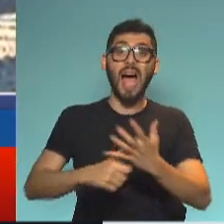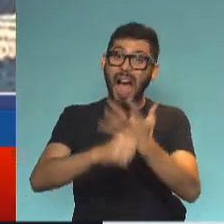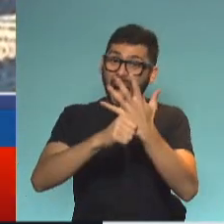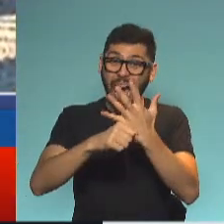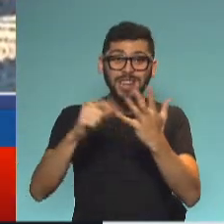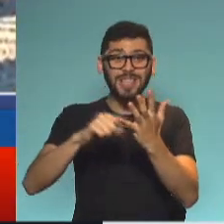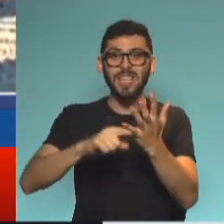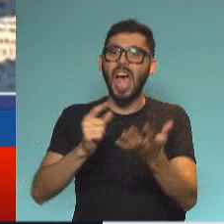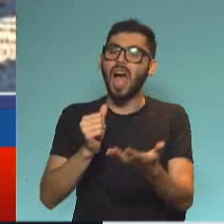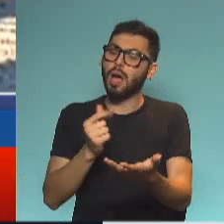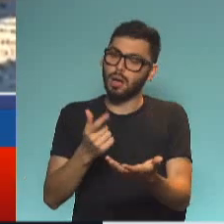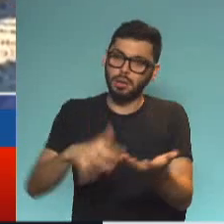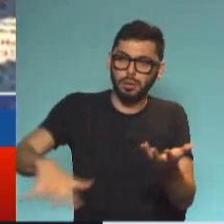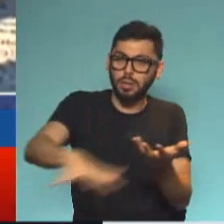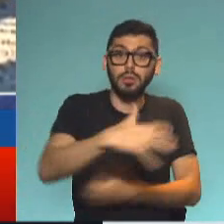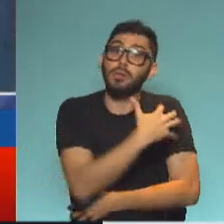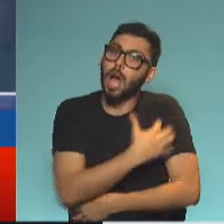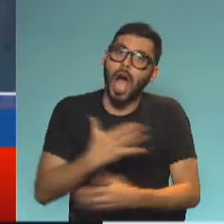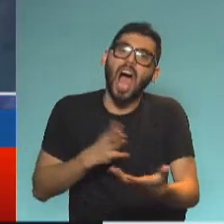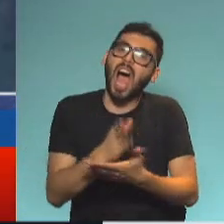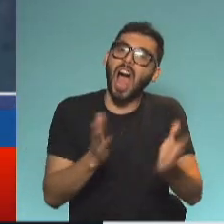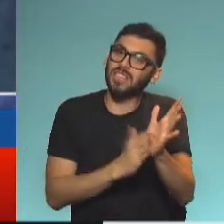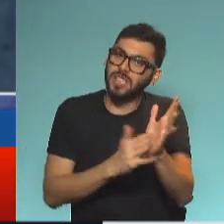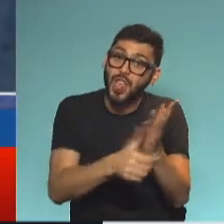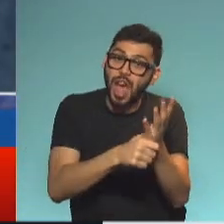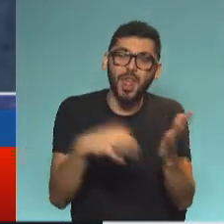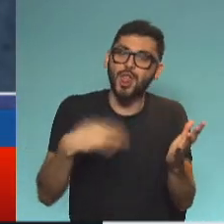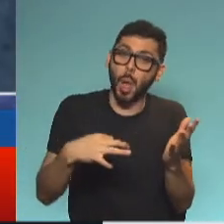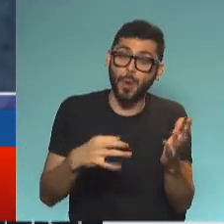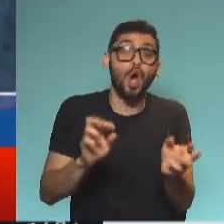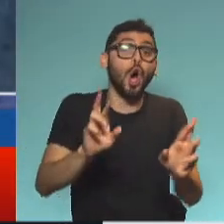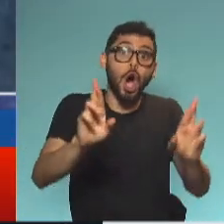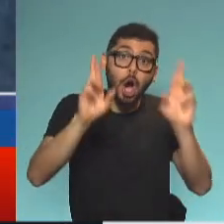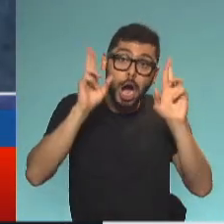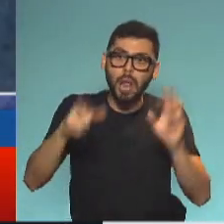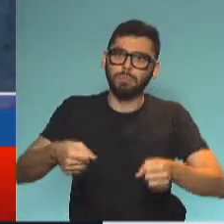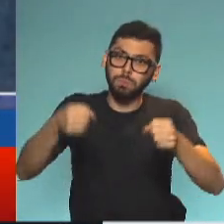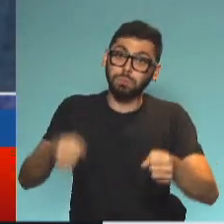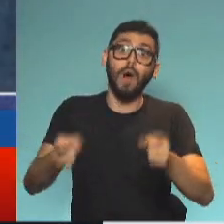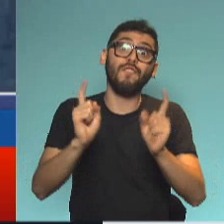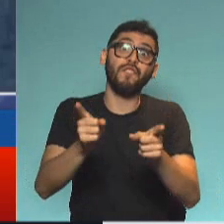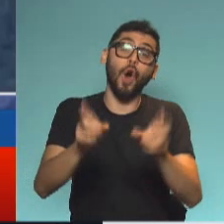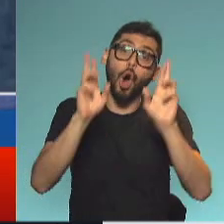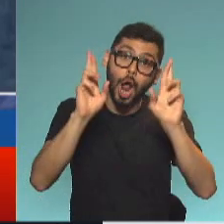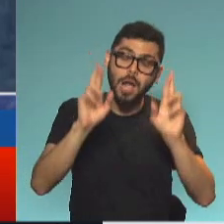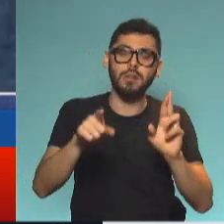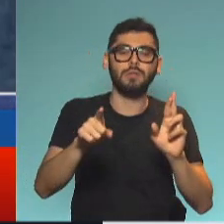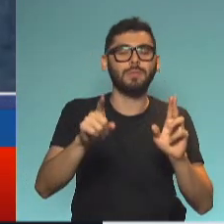accesible a los sectores populares y ojalá se sostenga esta posición. No es